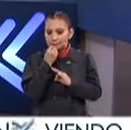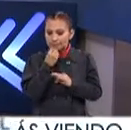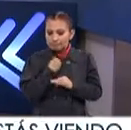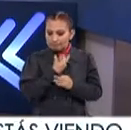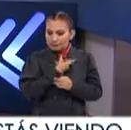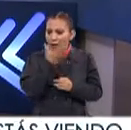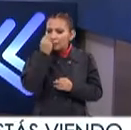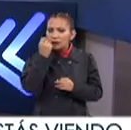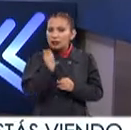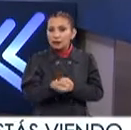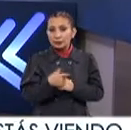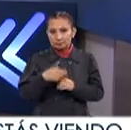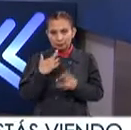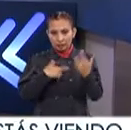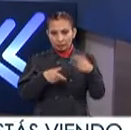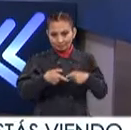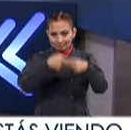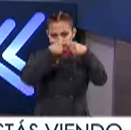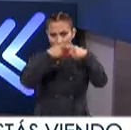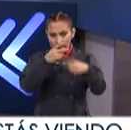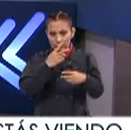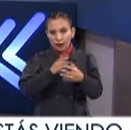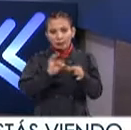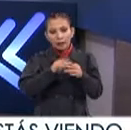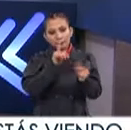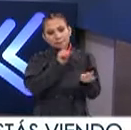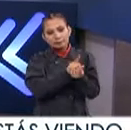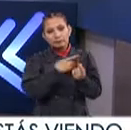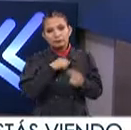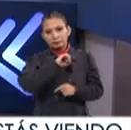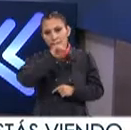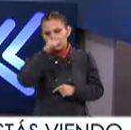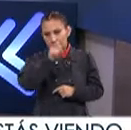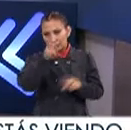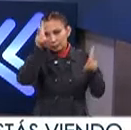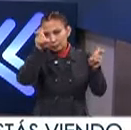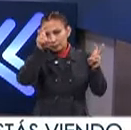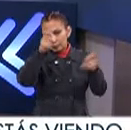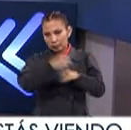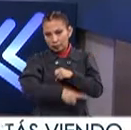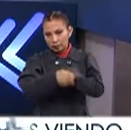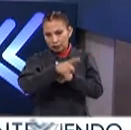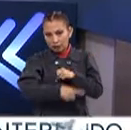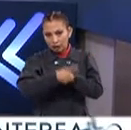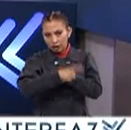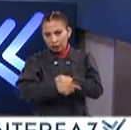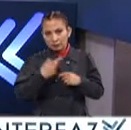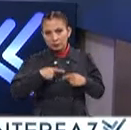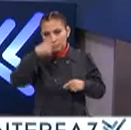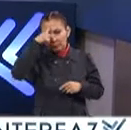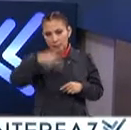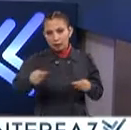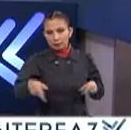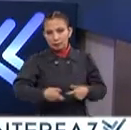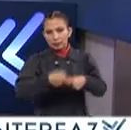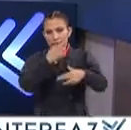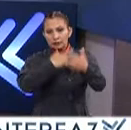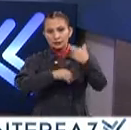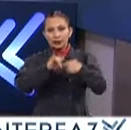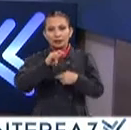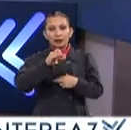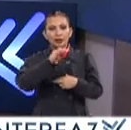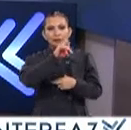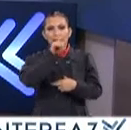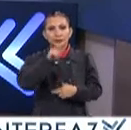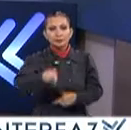qué es lo que aprendimos de ahí Y regresando de corte precisamente hablaremos con un especialista sobre este tipo de afectaciones en los mexicanos Vamos a una pausa, regresamos,